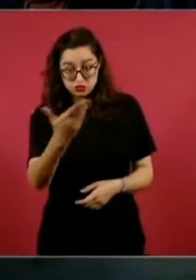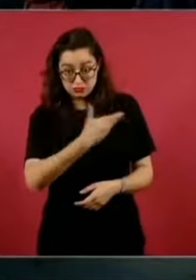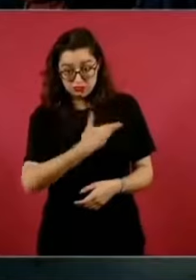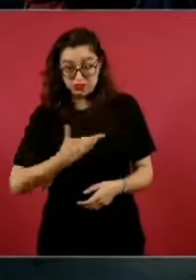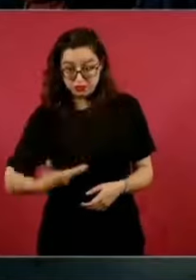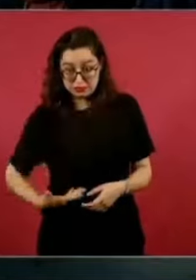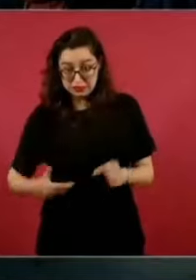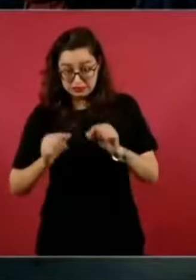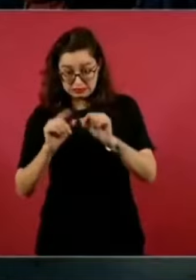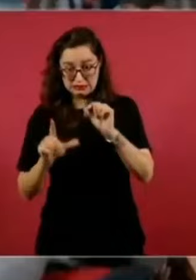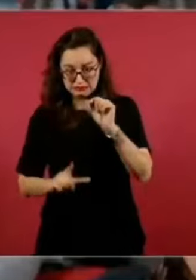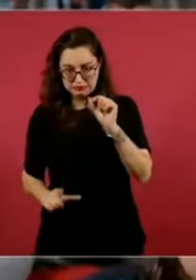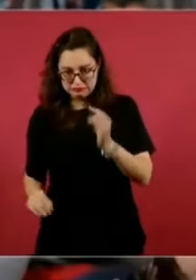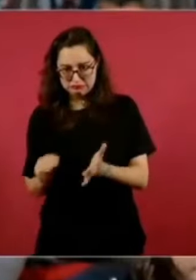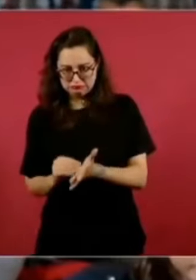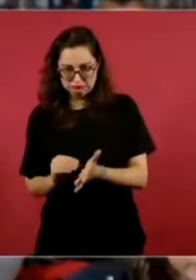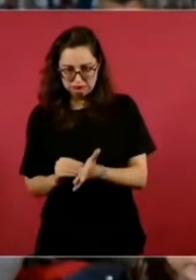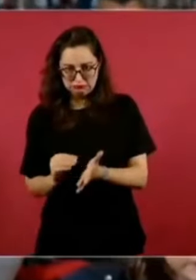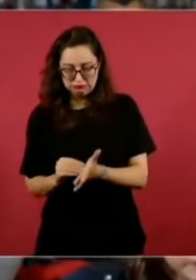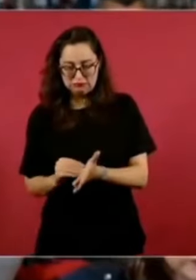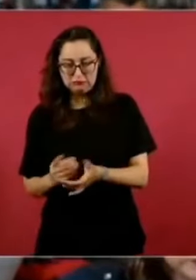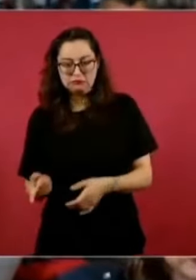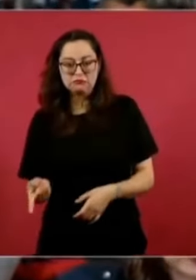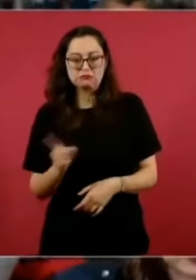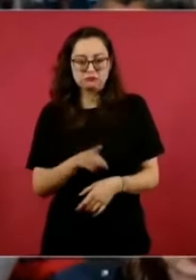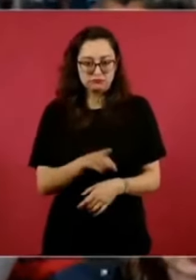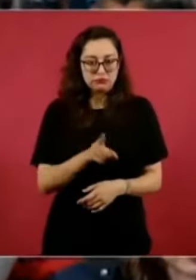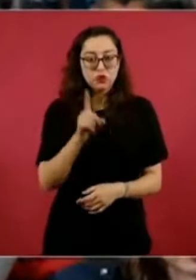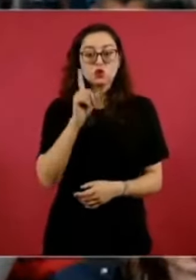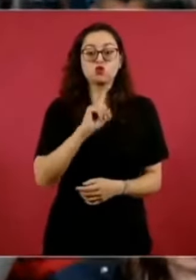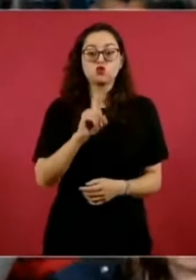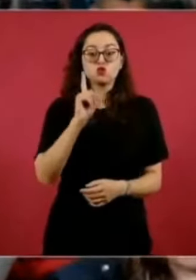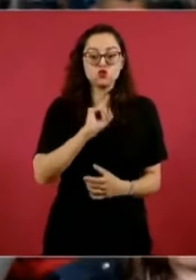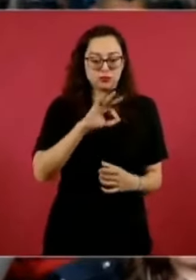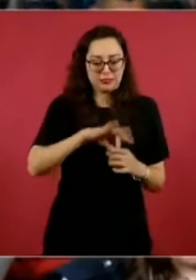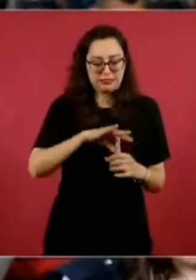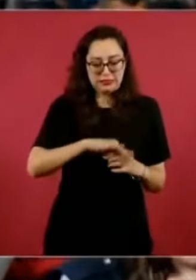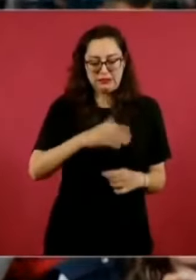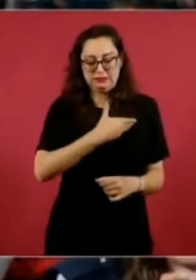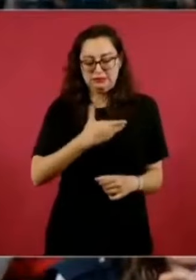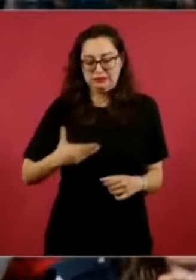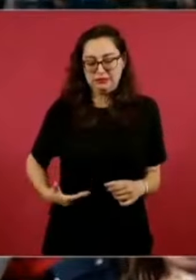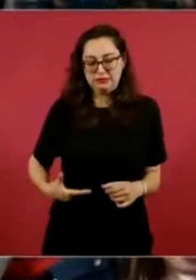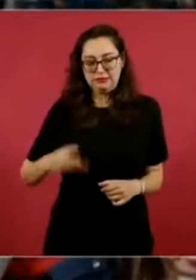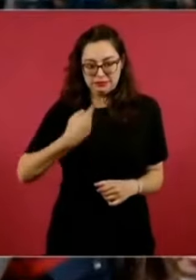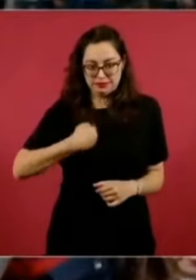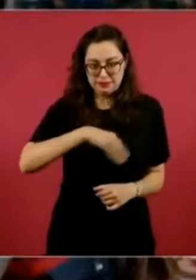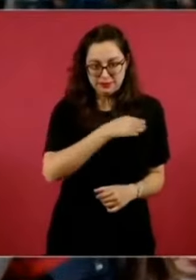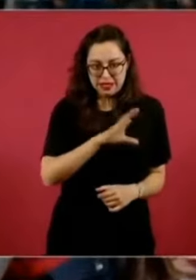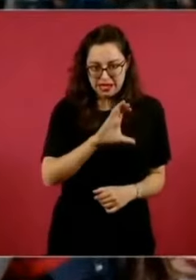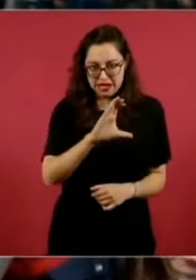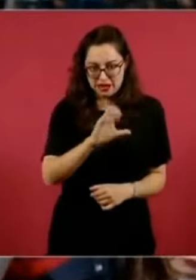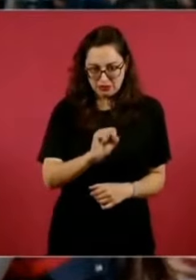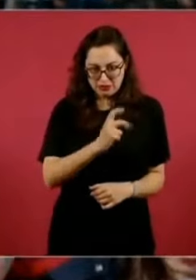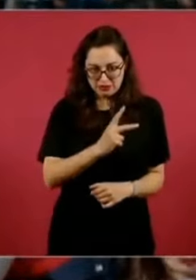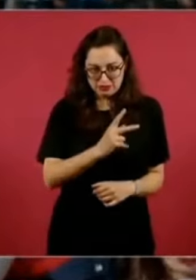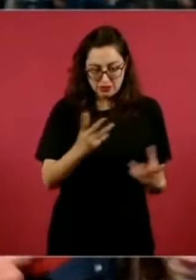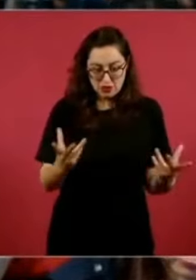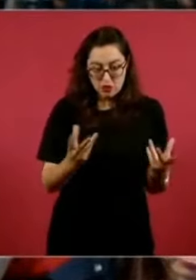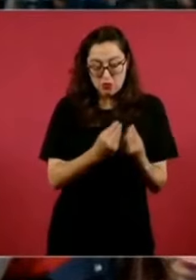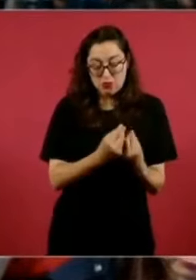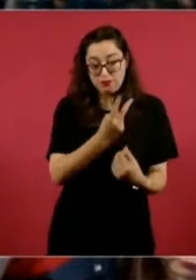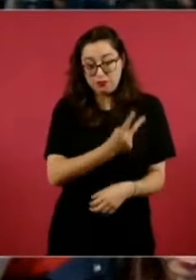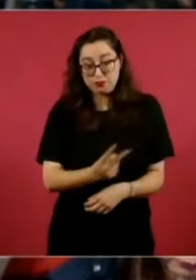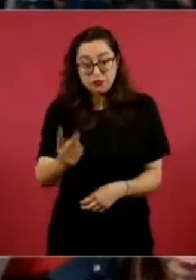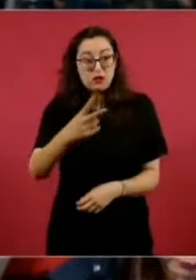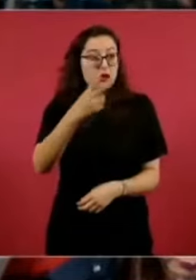Presidente de la República y su sucesora, que sería la Presidenta Electa, Claudia Sheinbaum, se va a llevar a cabo en Morelos